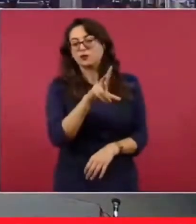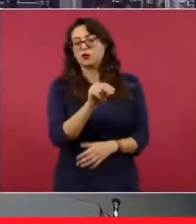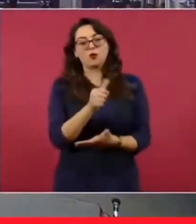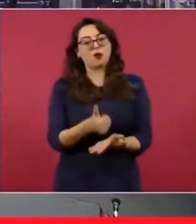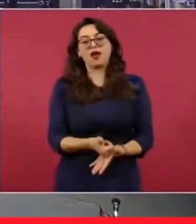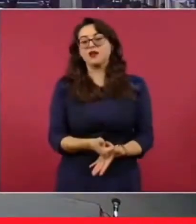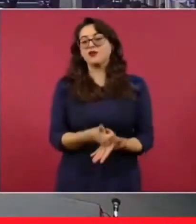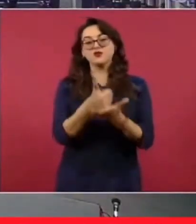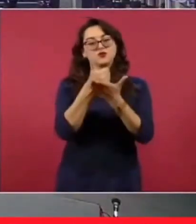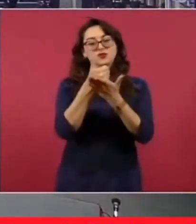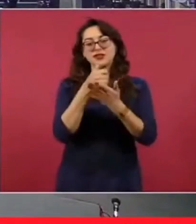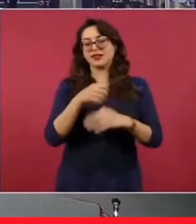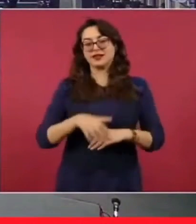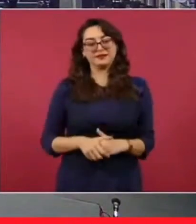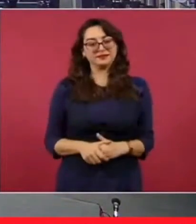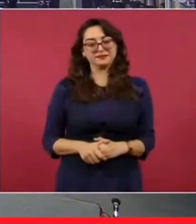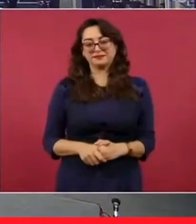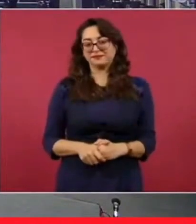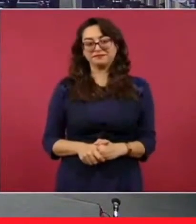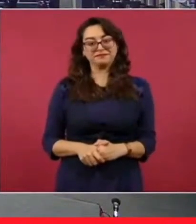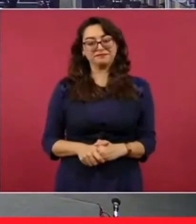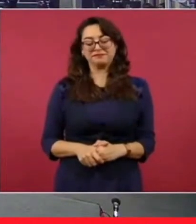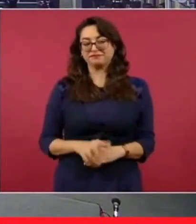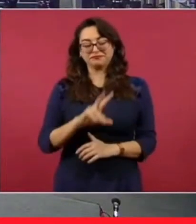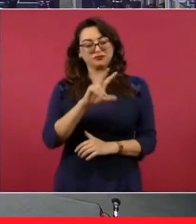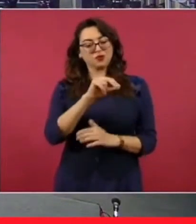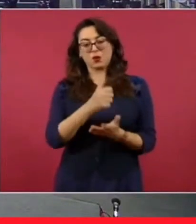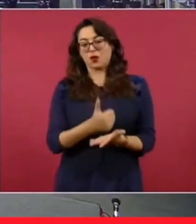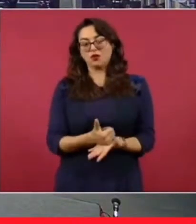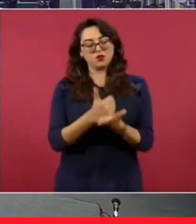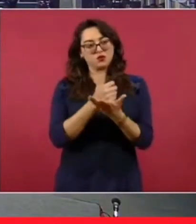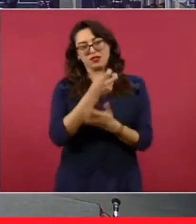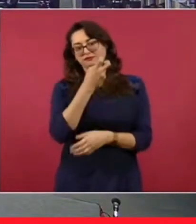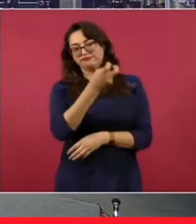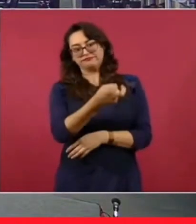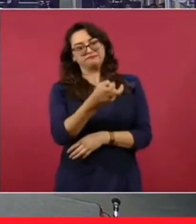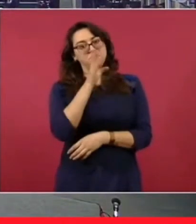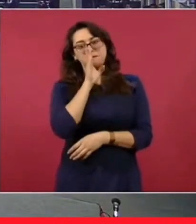no les ayuda para nada